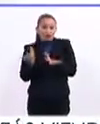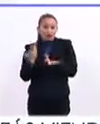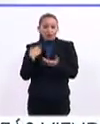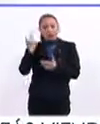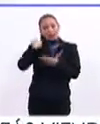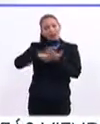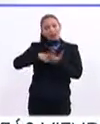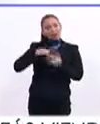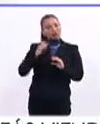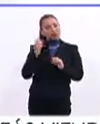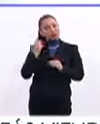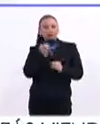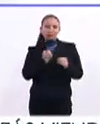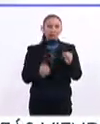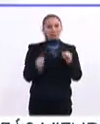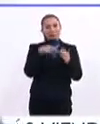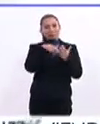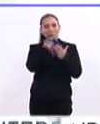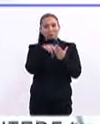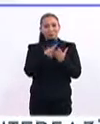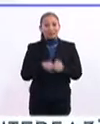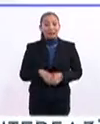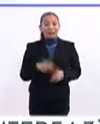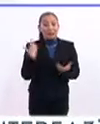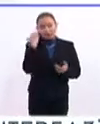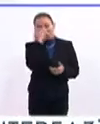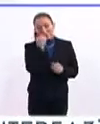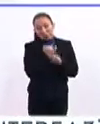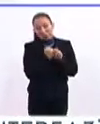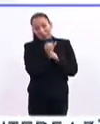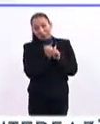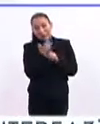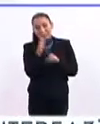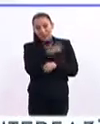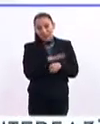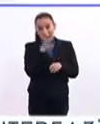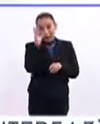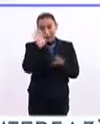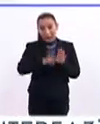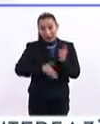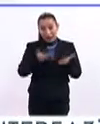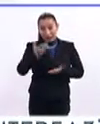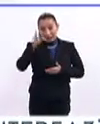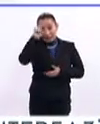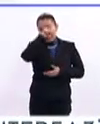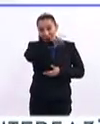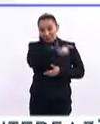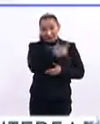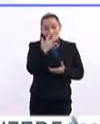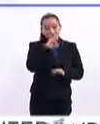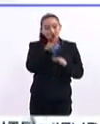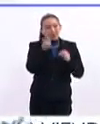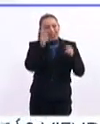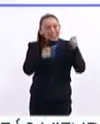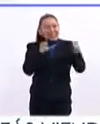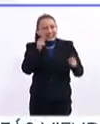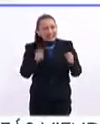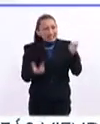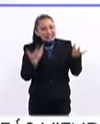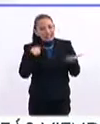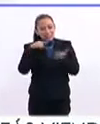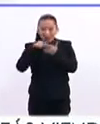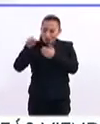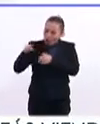Van Gogh adentro, ¿no? Habrá que explorar esta disciplina que a veces es difícil encontrar todo lo que significa,